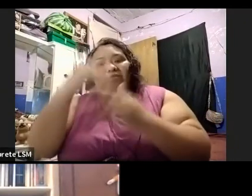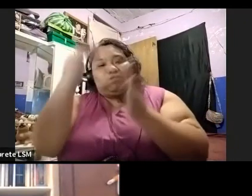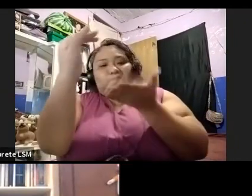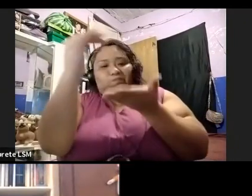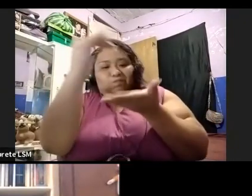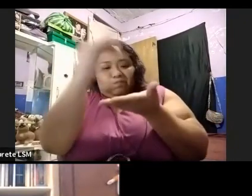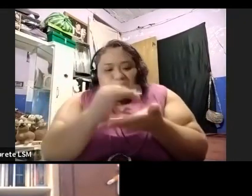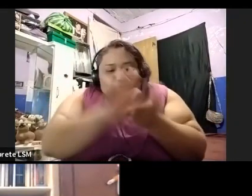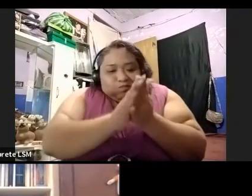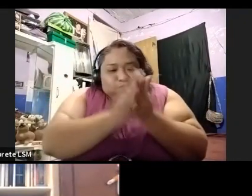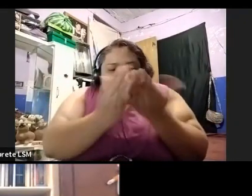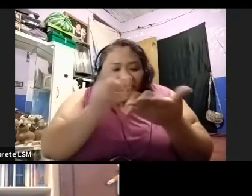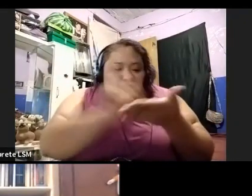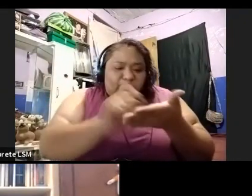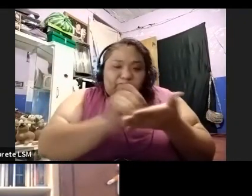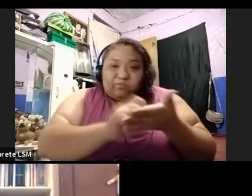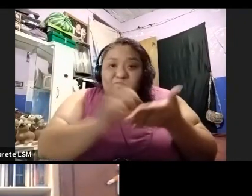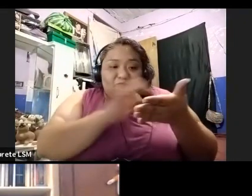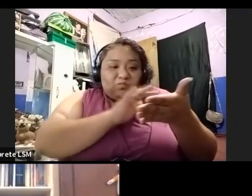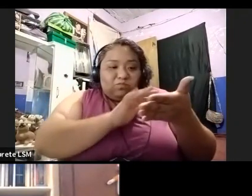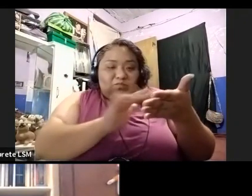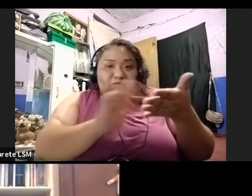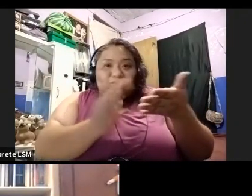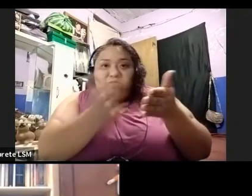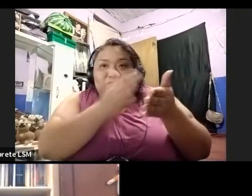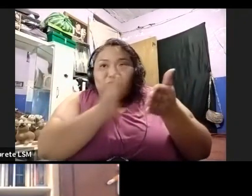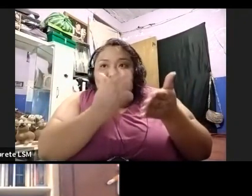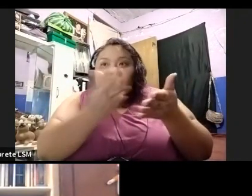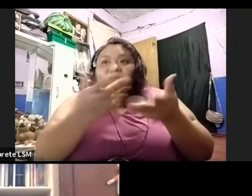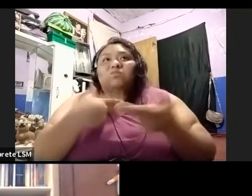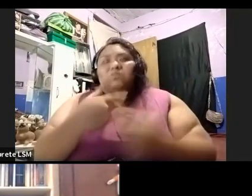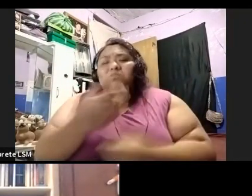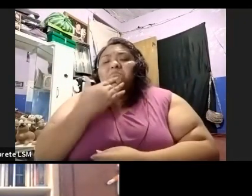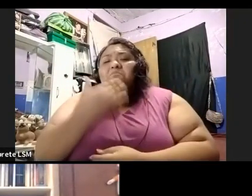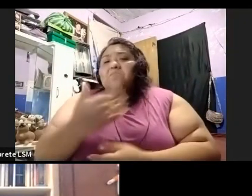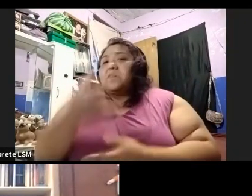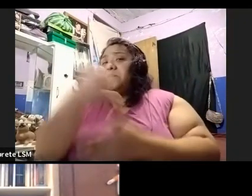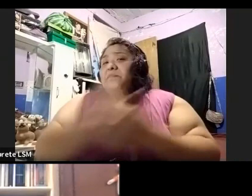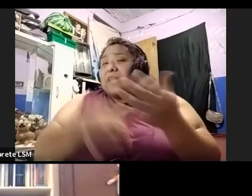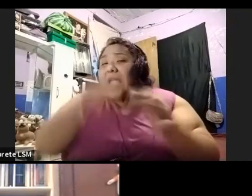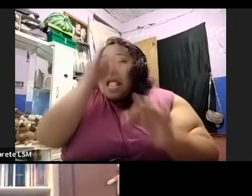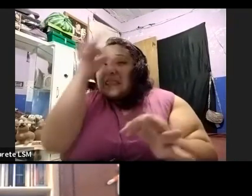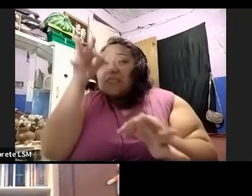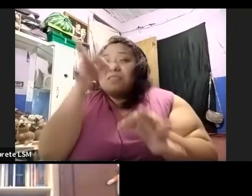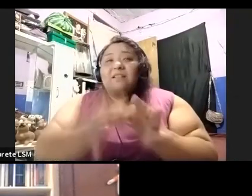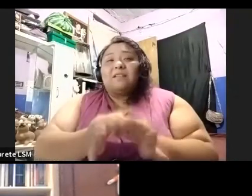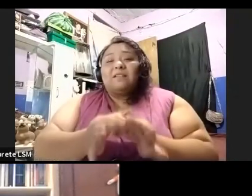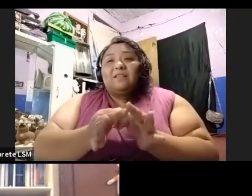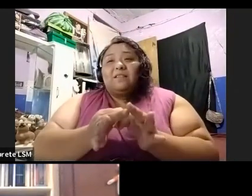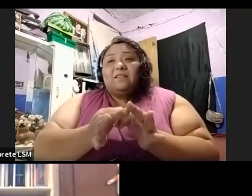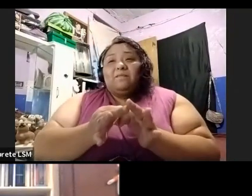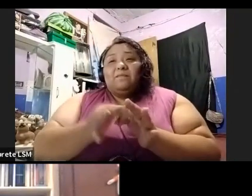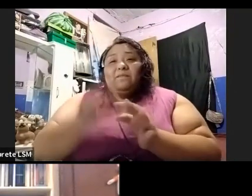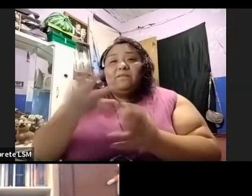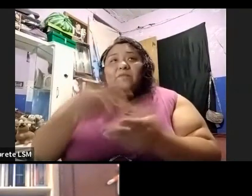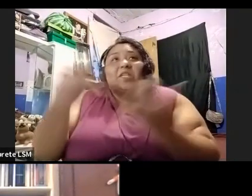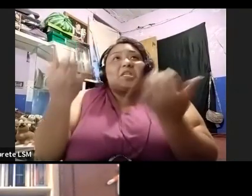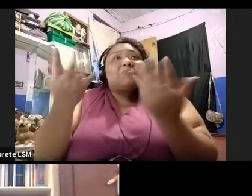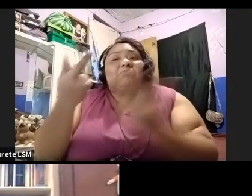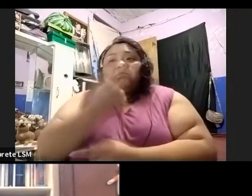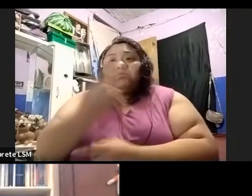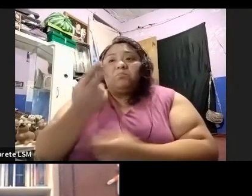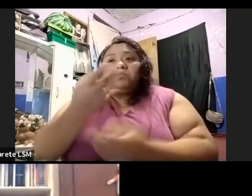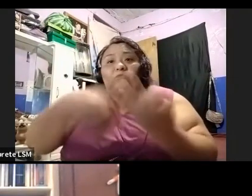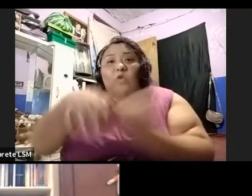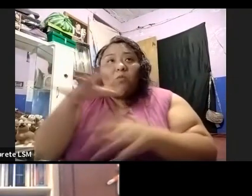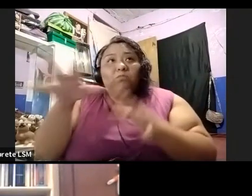pero tiene un contenido muy específico, muy específico, y que igual es acercar,